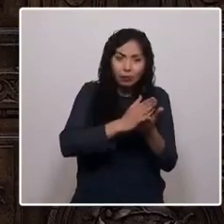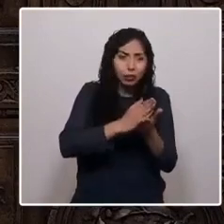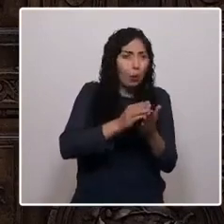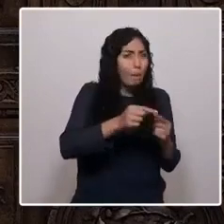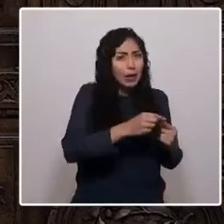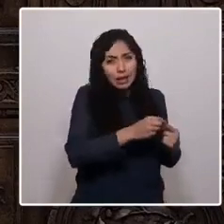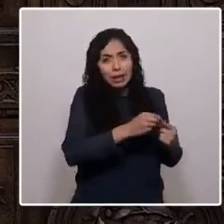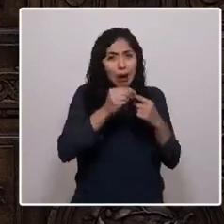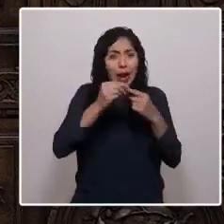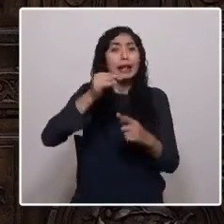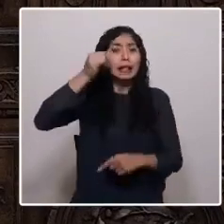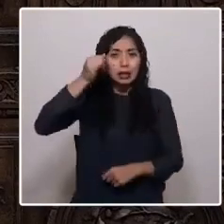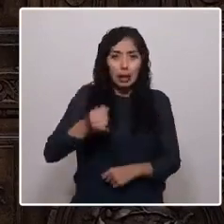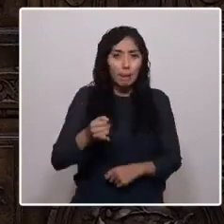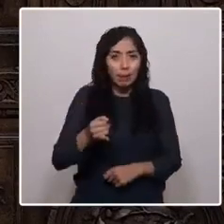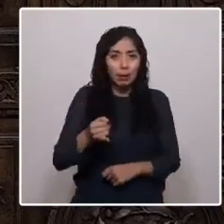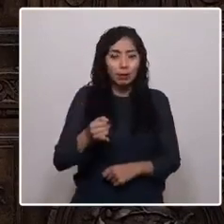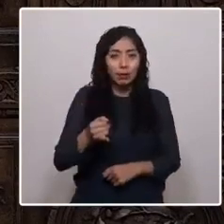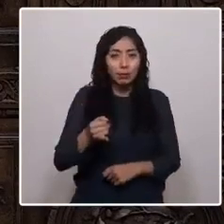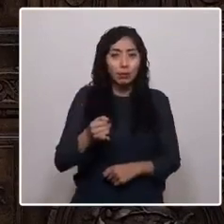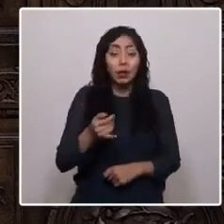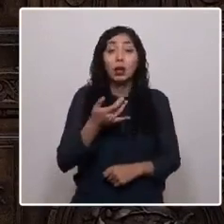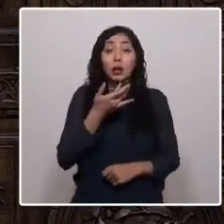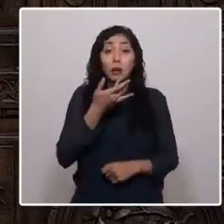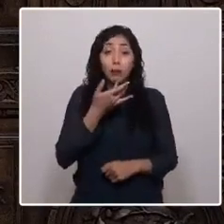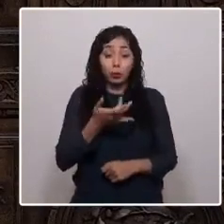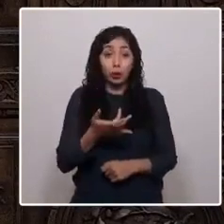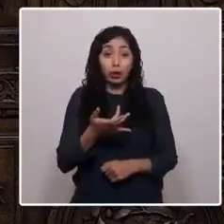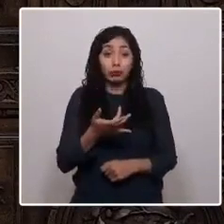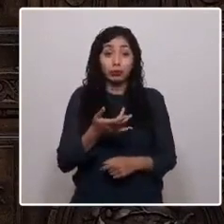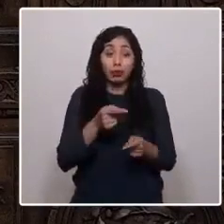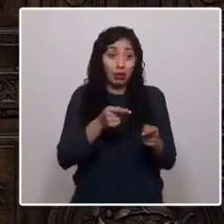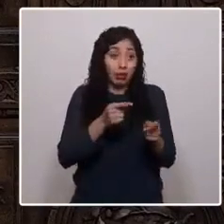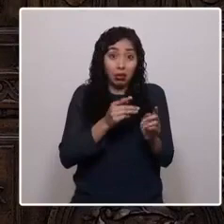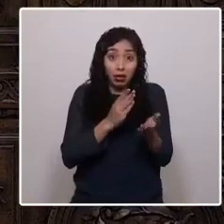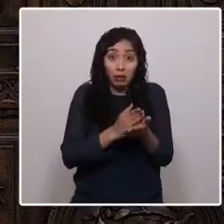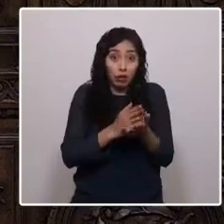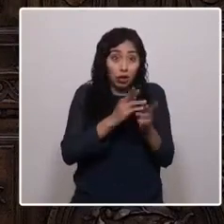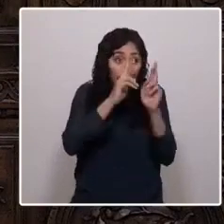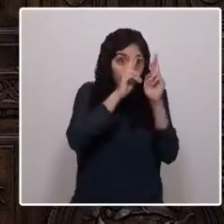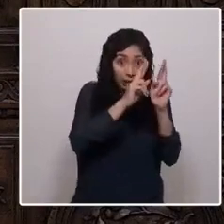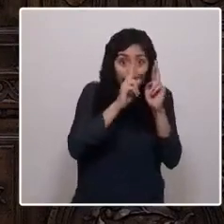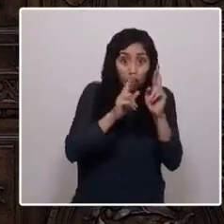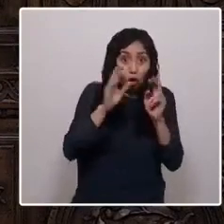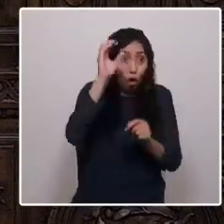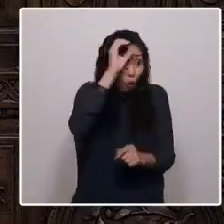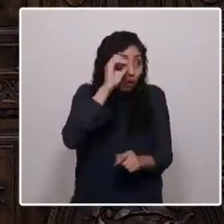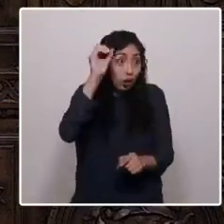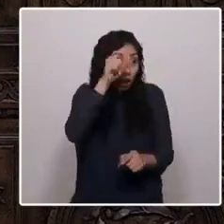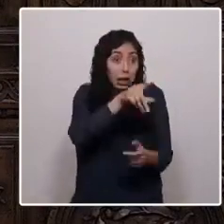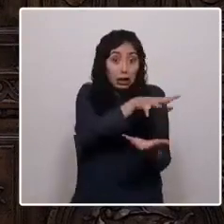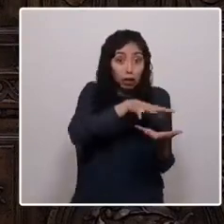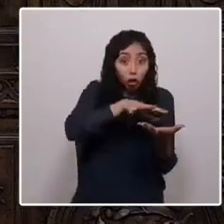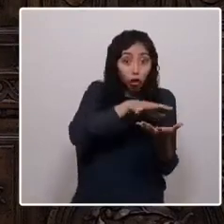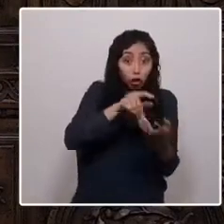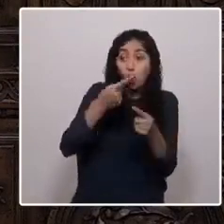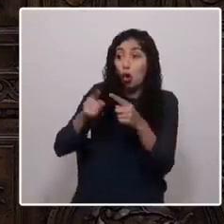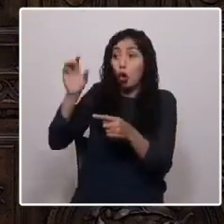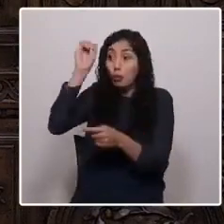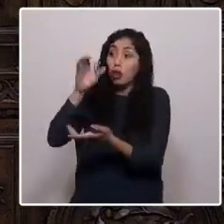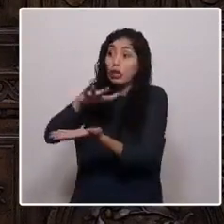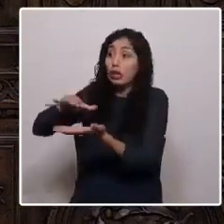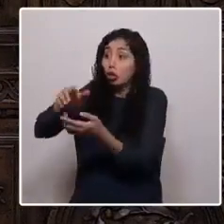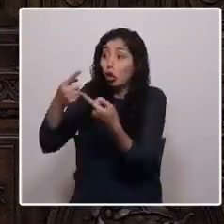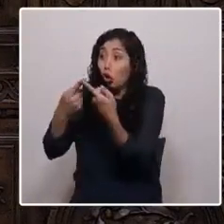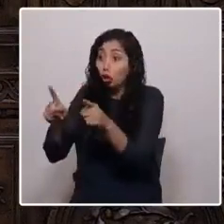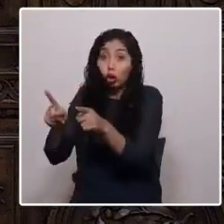sin reparo, porque son tan respetables las opiniones de un sector como el del otro, porque todas y